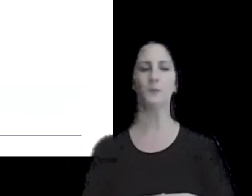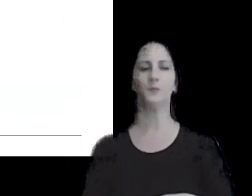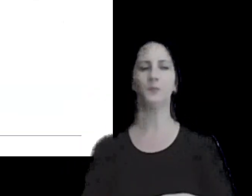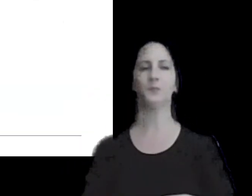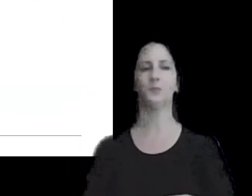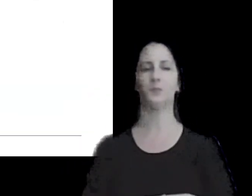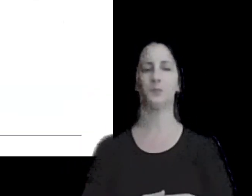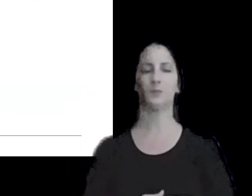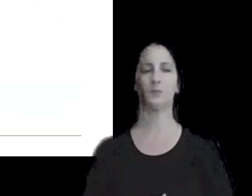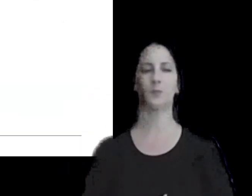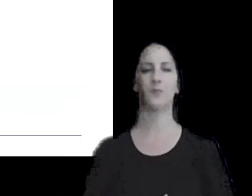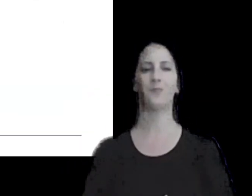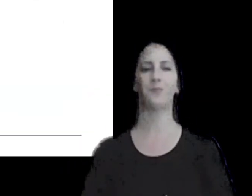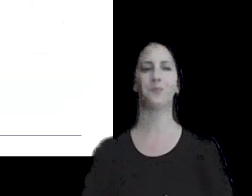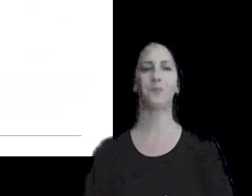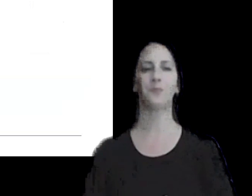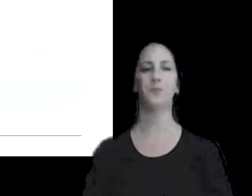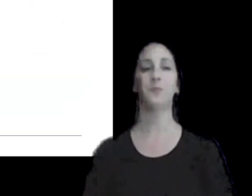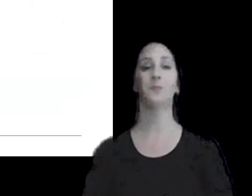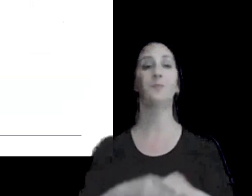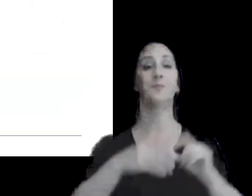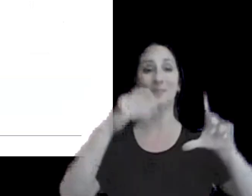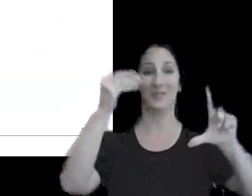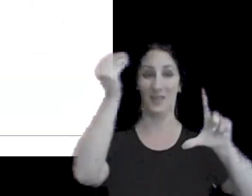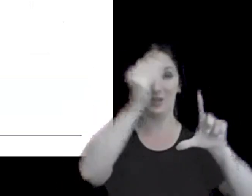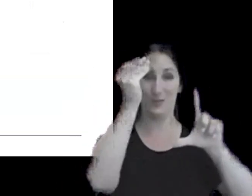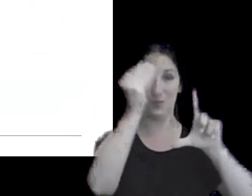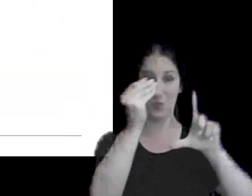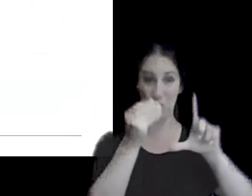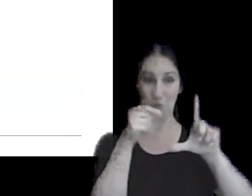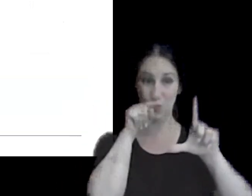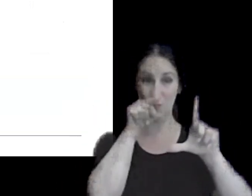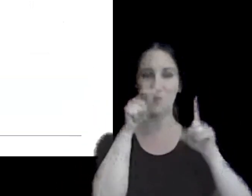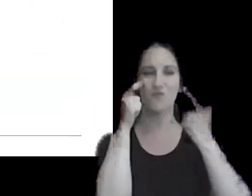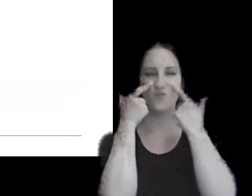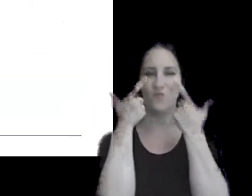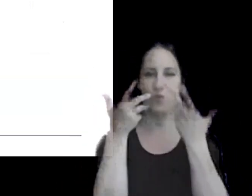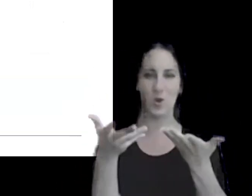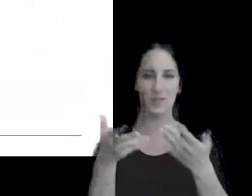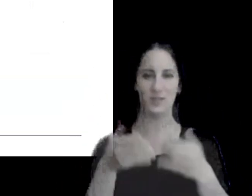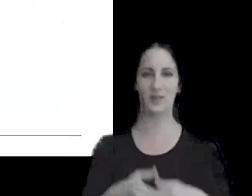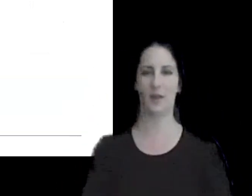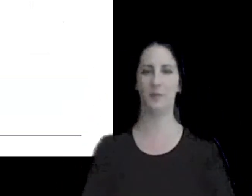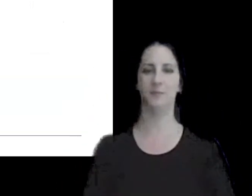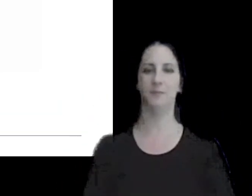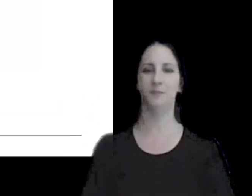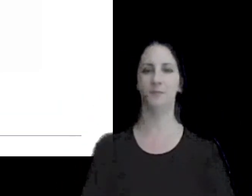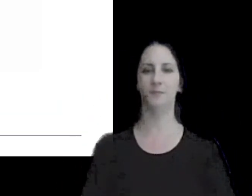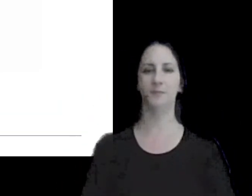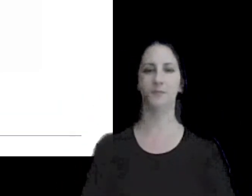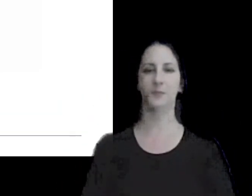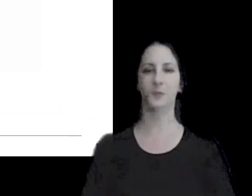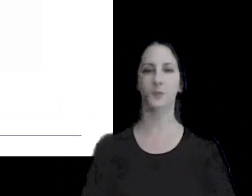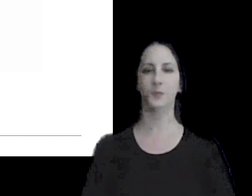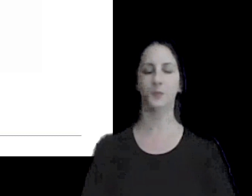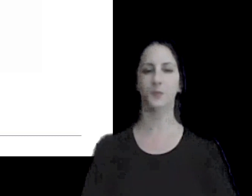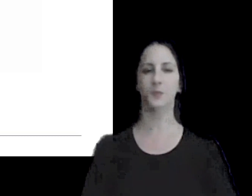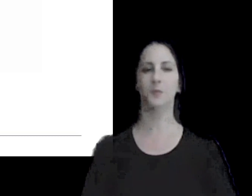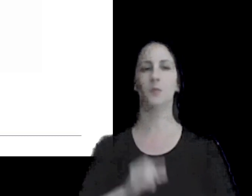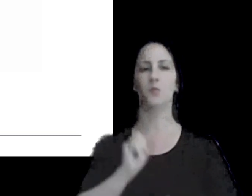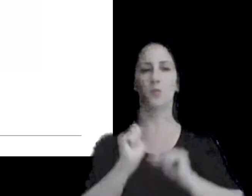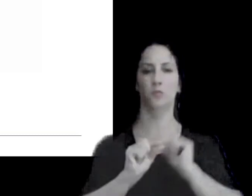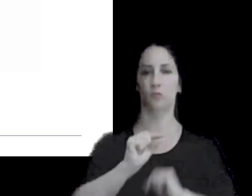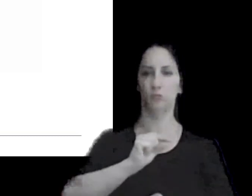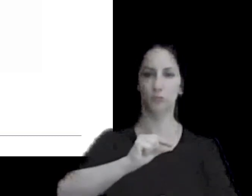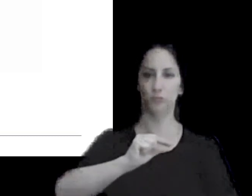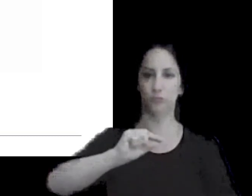el gráfico a continuación lo que exhibe son es justamente la la creciente cantidad de